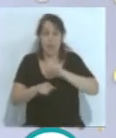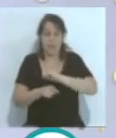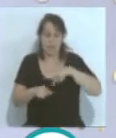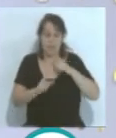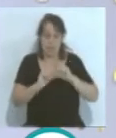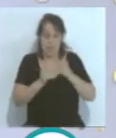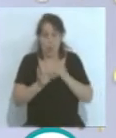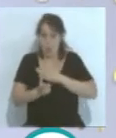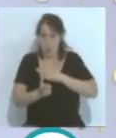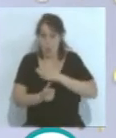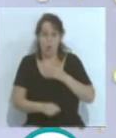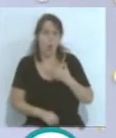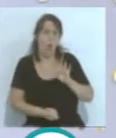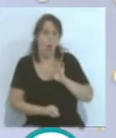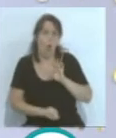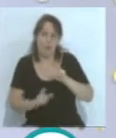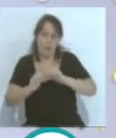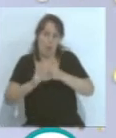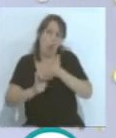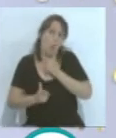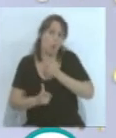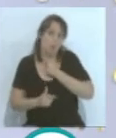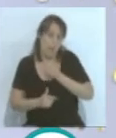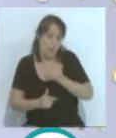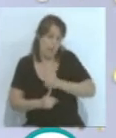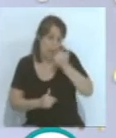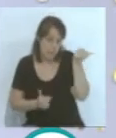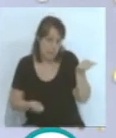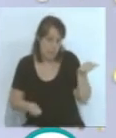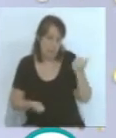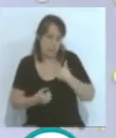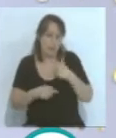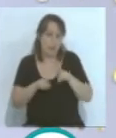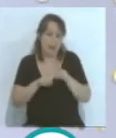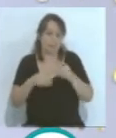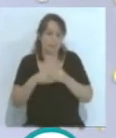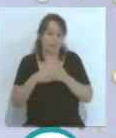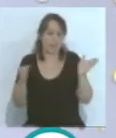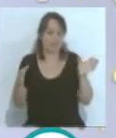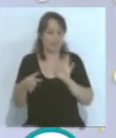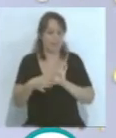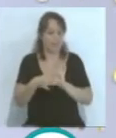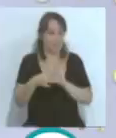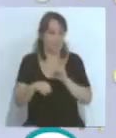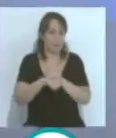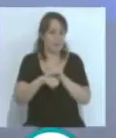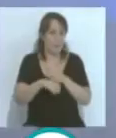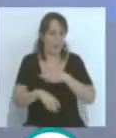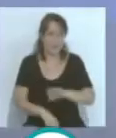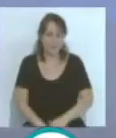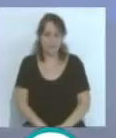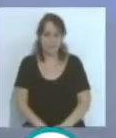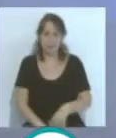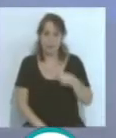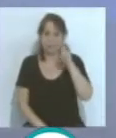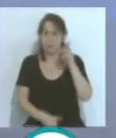algún equipo que te caiga mejor, ¿no?, que otro, abre camino, abre camino a una amistad. Sí, pero te digo que hemos